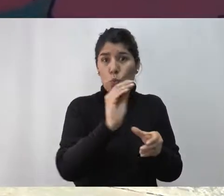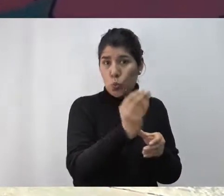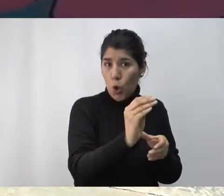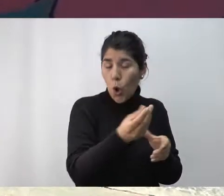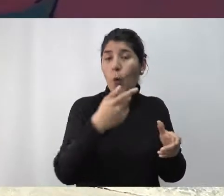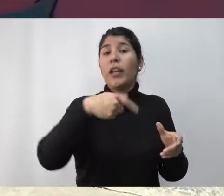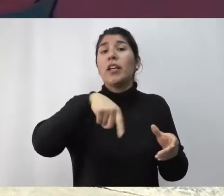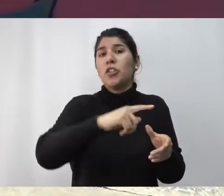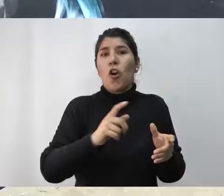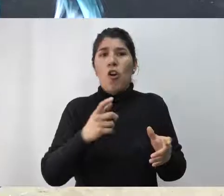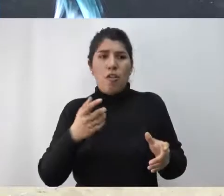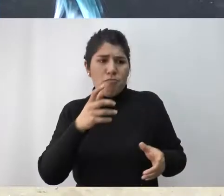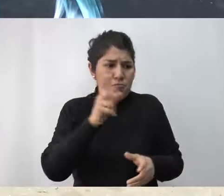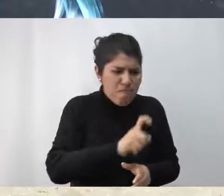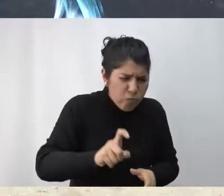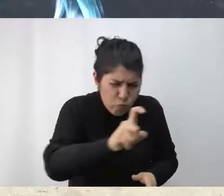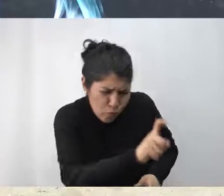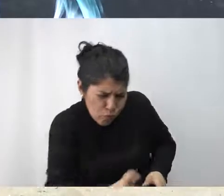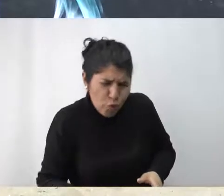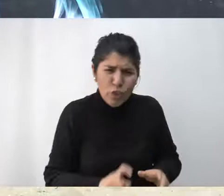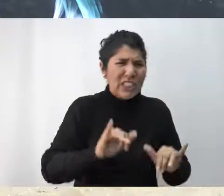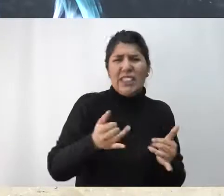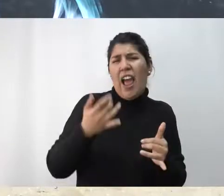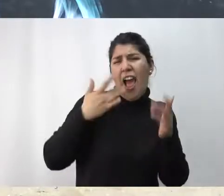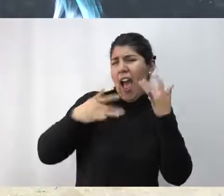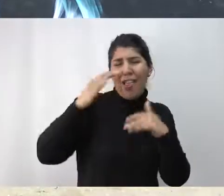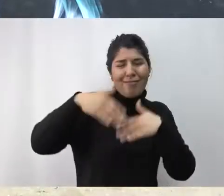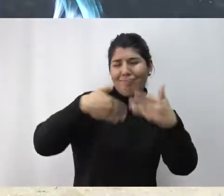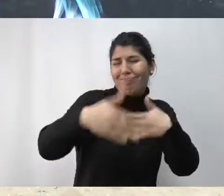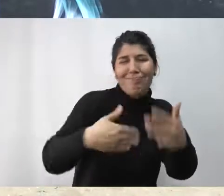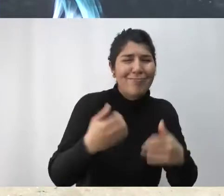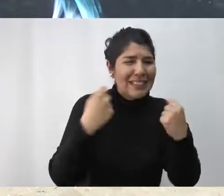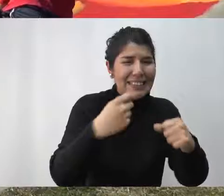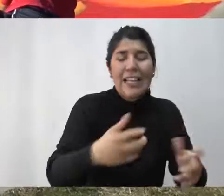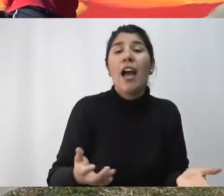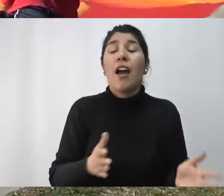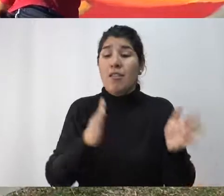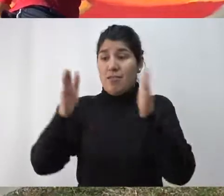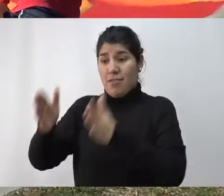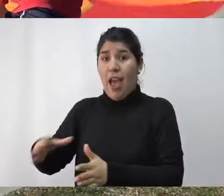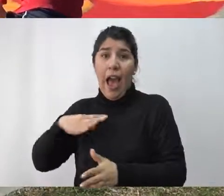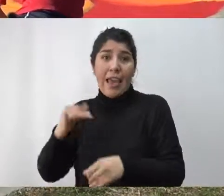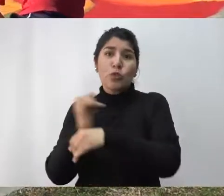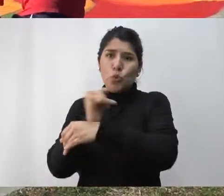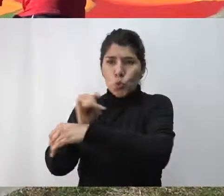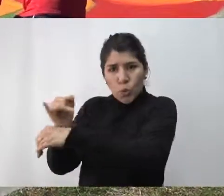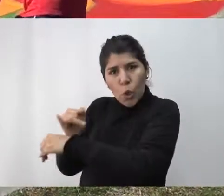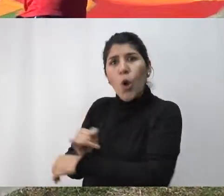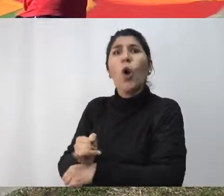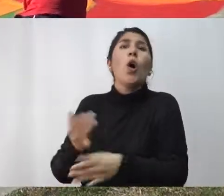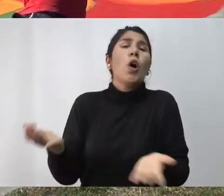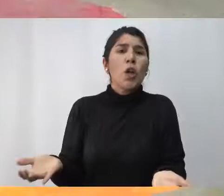un grupo de jóvenes que son grafiteros, que vienen ya desarrollando su arte y madurándolo. Después, por otro lado, tenemos las